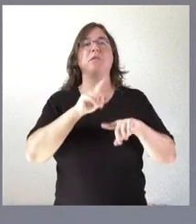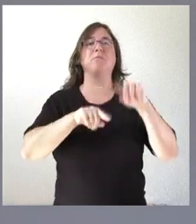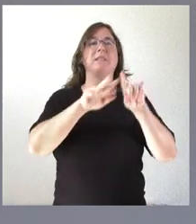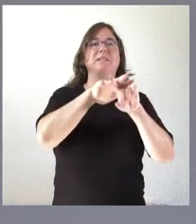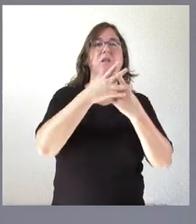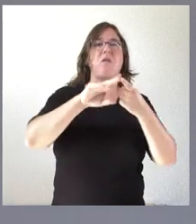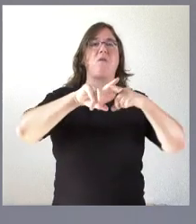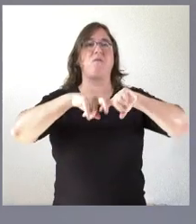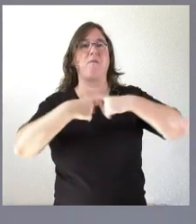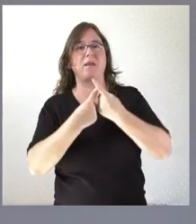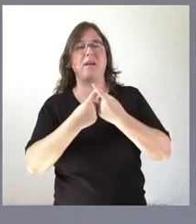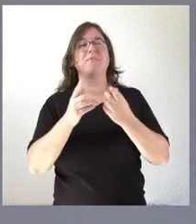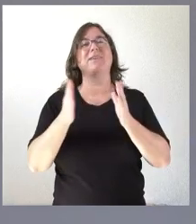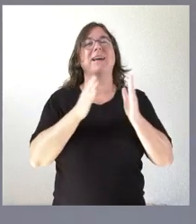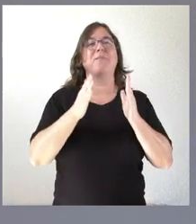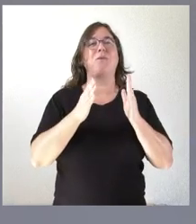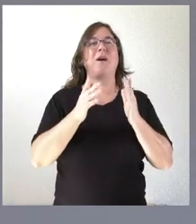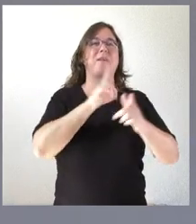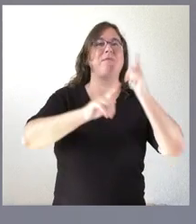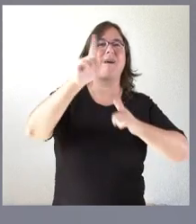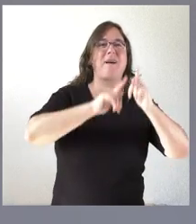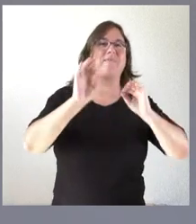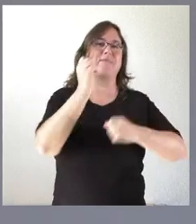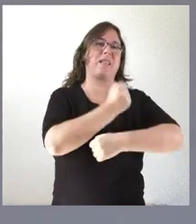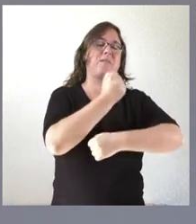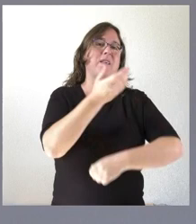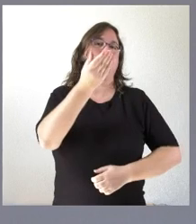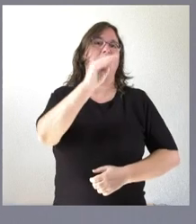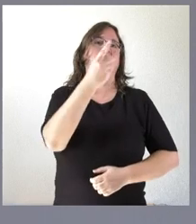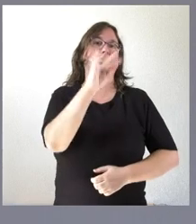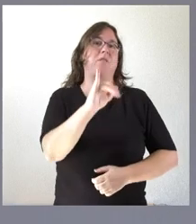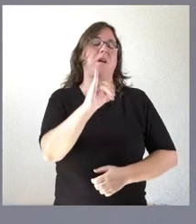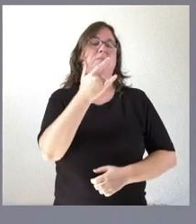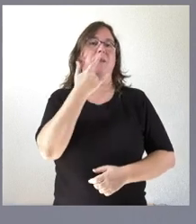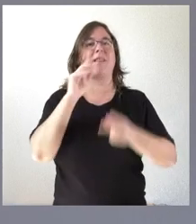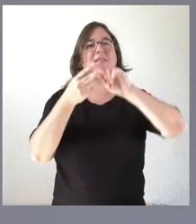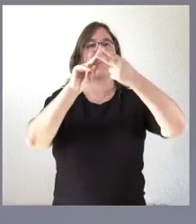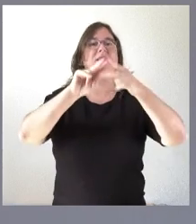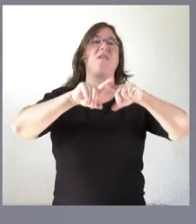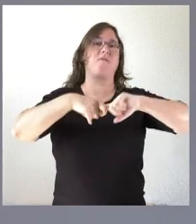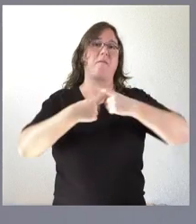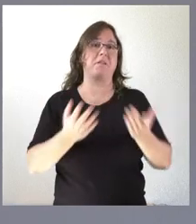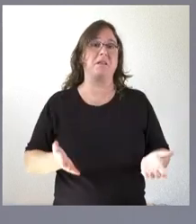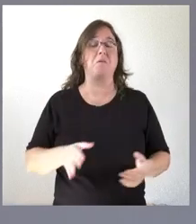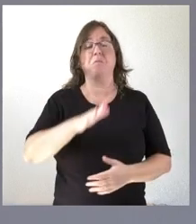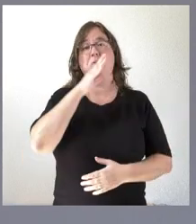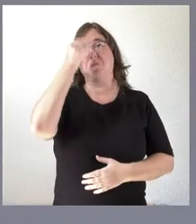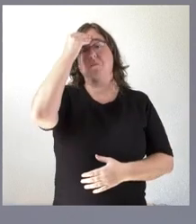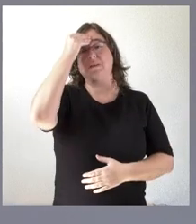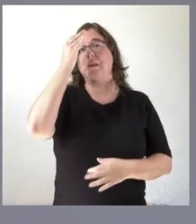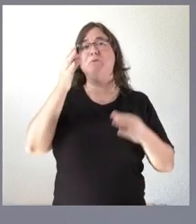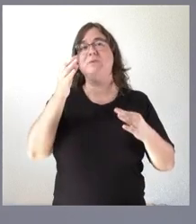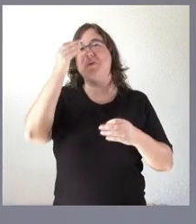familiares y los movimientos que hay en esa época parecía oportuno también dar ese día añadido para el reencuentro de muchas familias y por tanto se ha pensado siempre